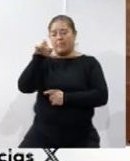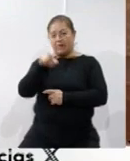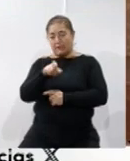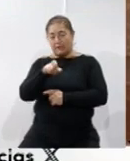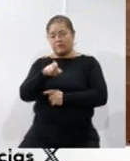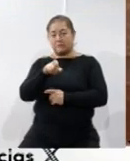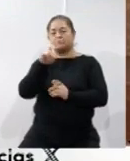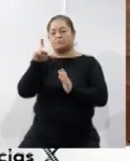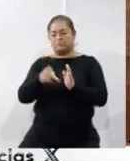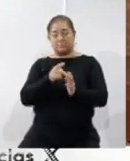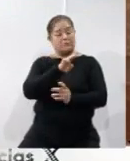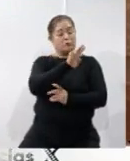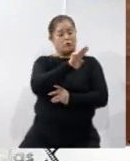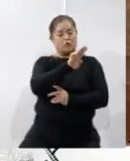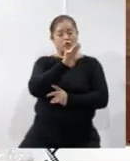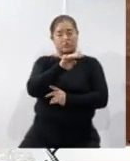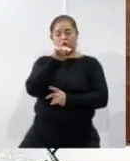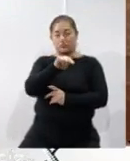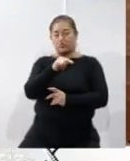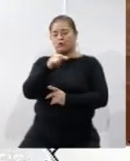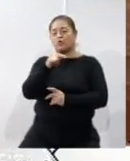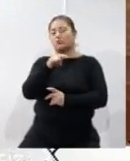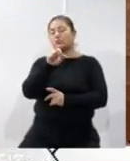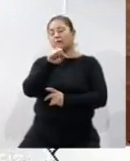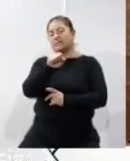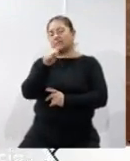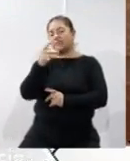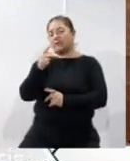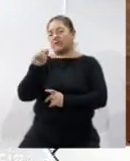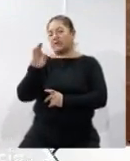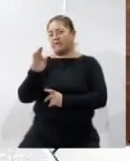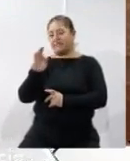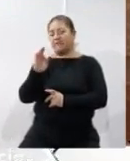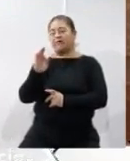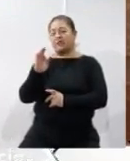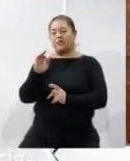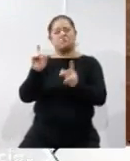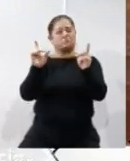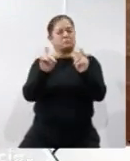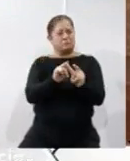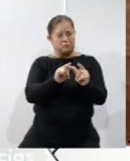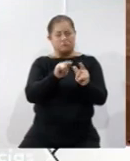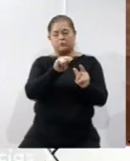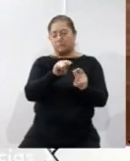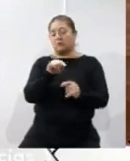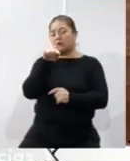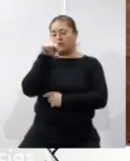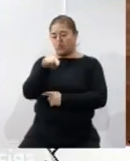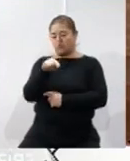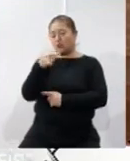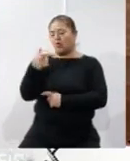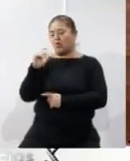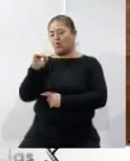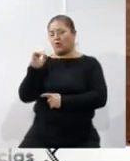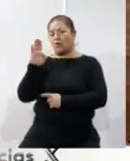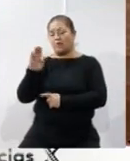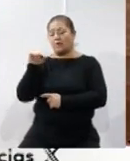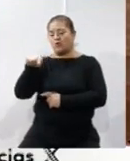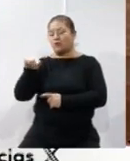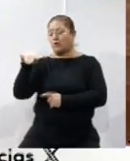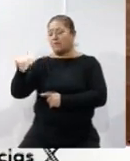repito, www.spf, que es la abreviatura de Servicio de Protección Federal, .gov